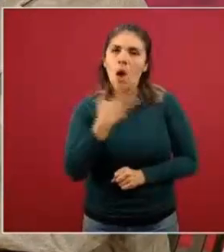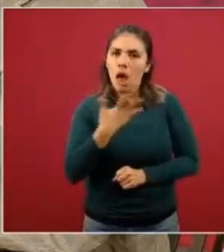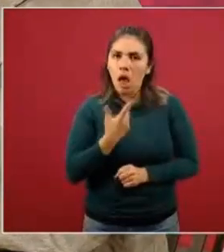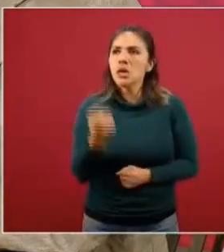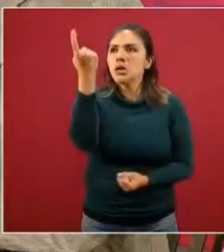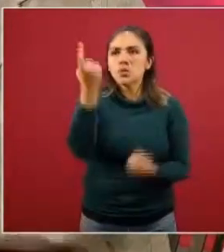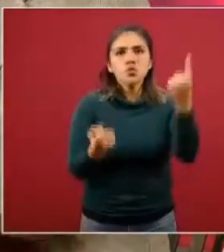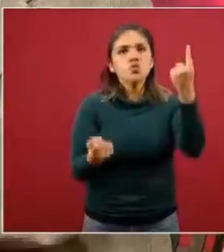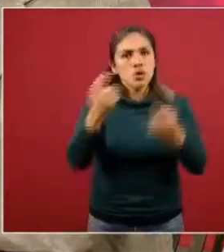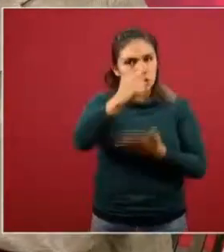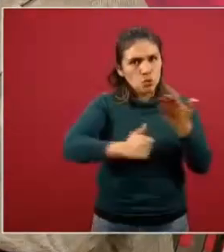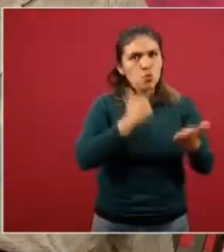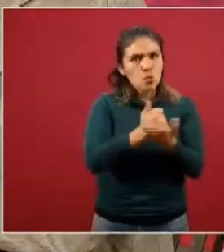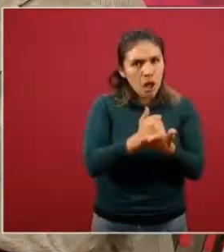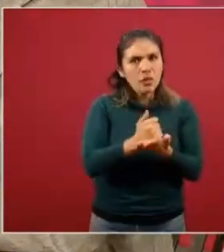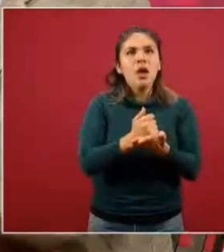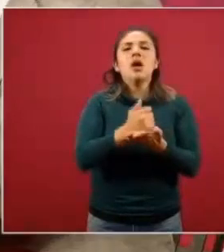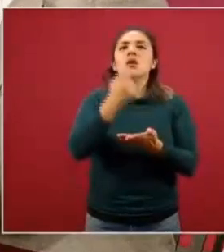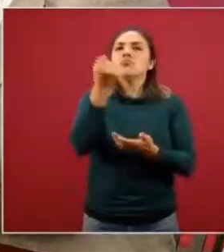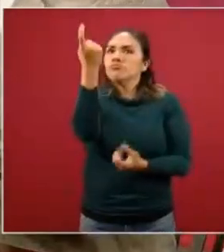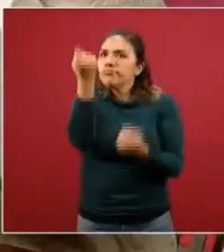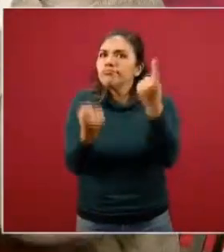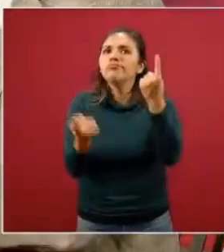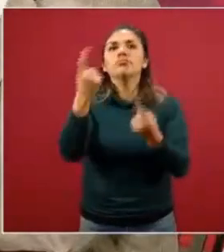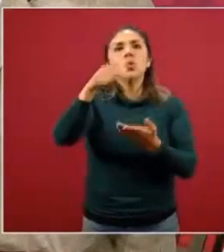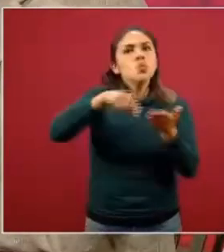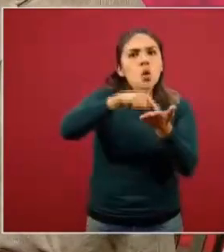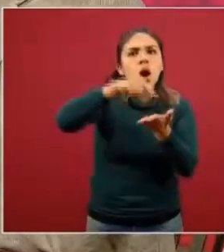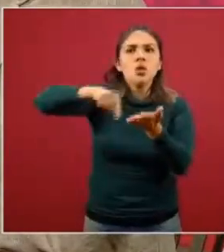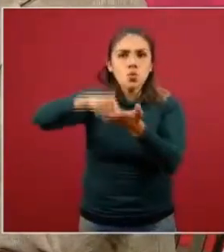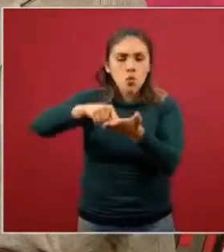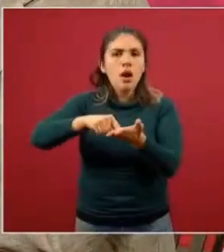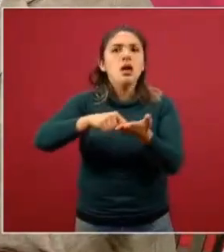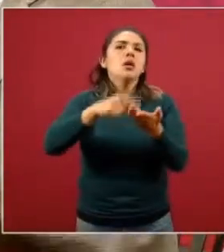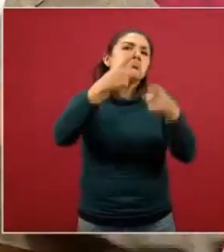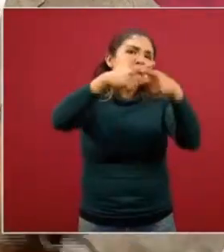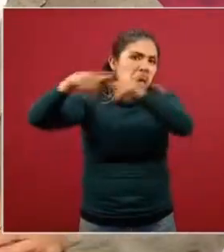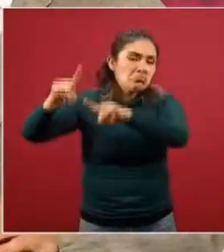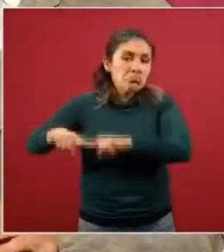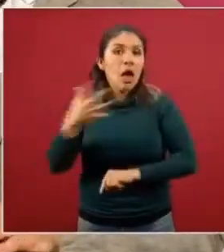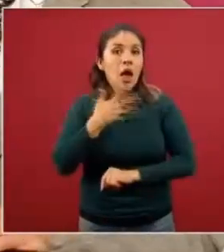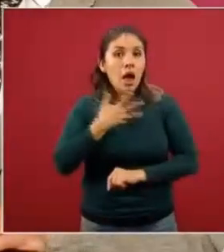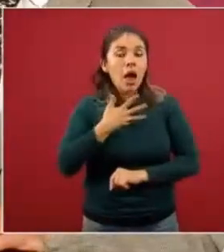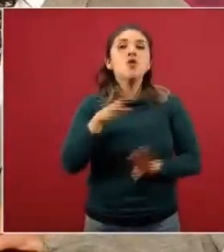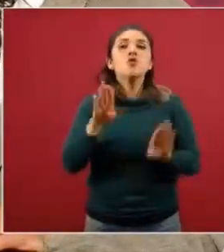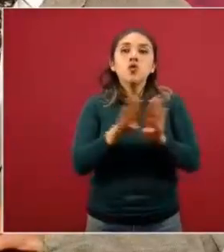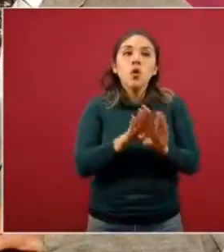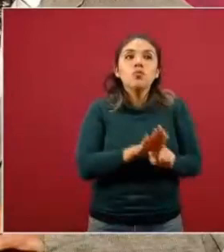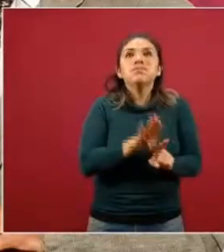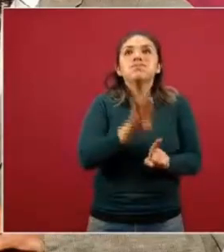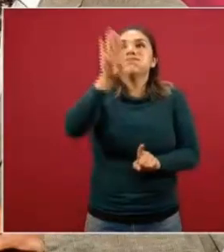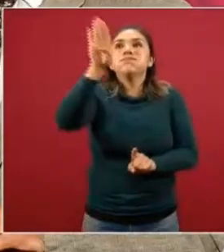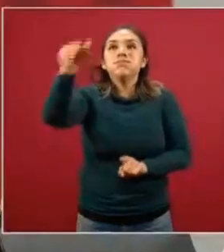varias ciudades, varias zonas metropolitanas y en algunas partes en forma dispersa de una curva ascendente.